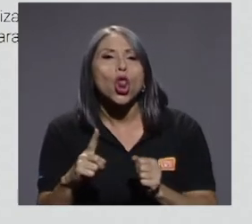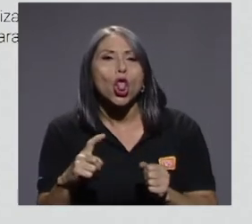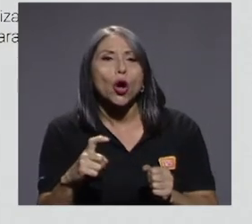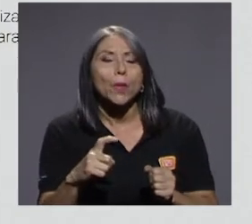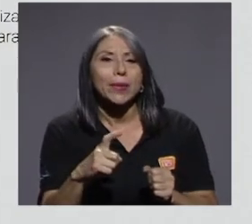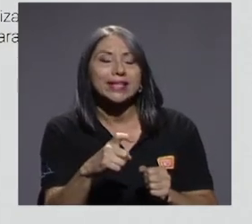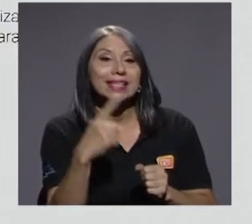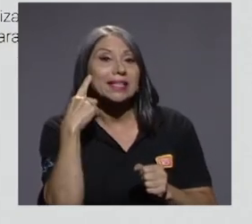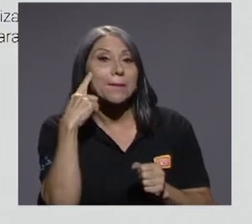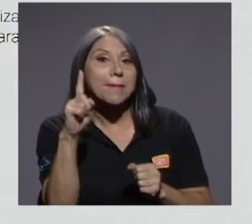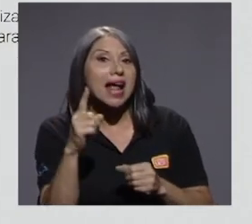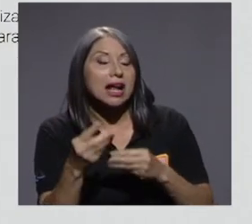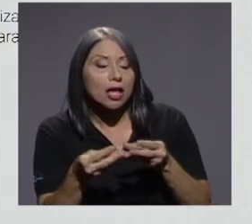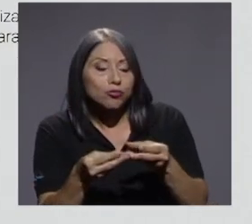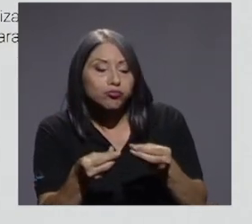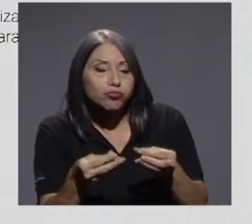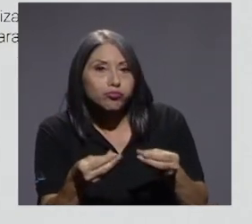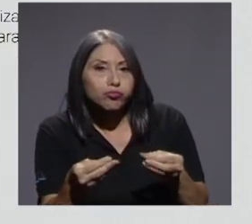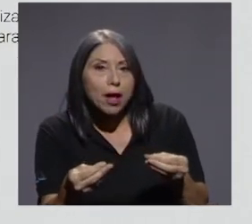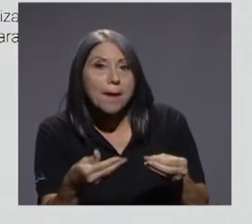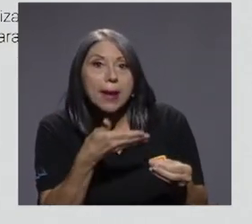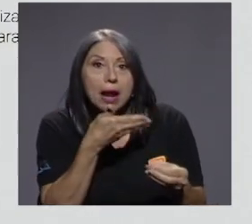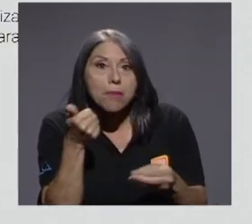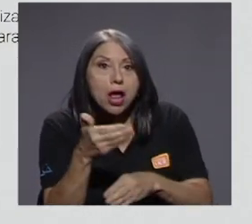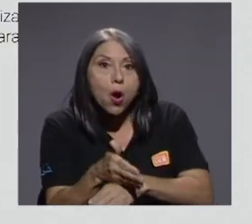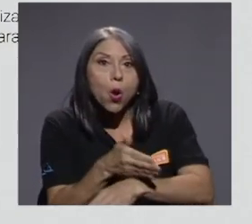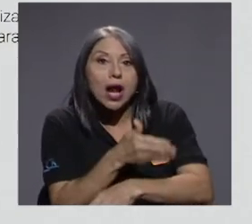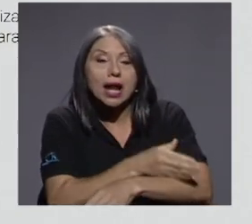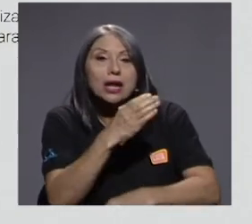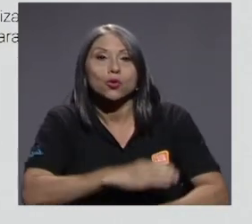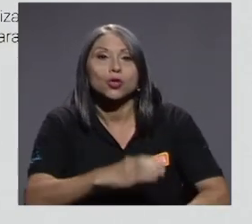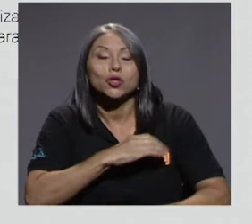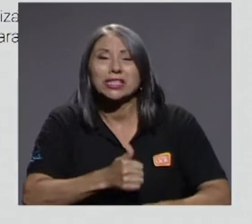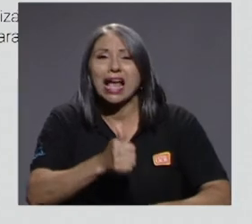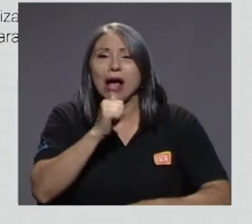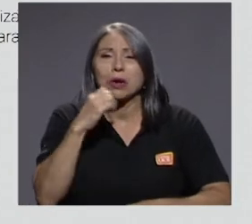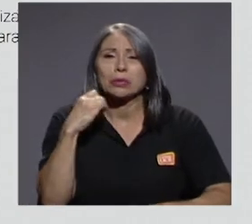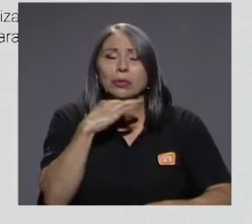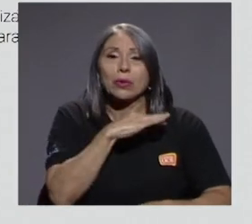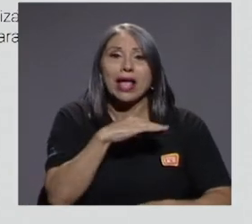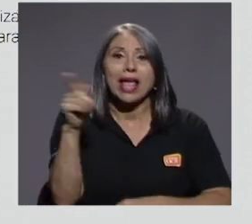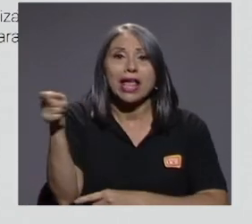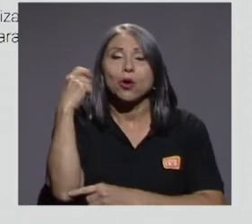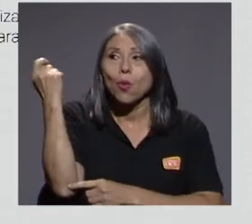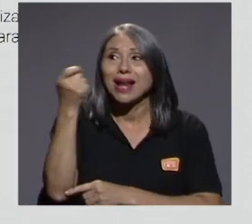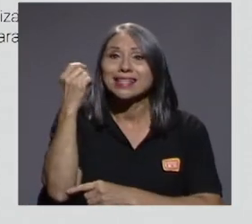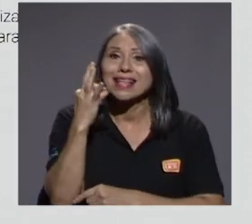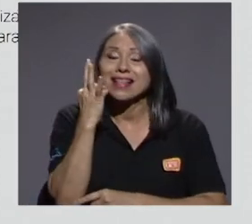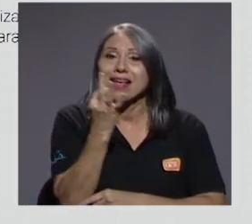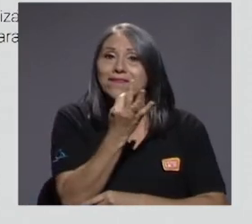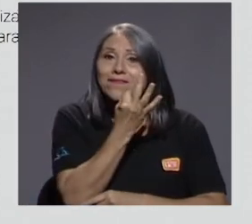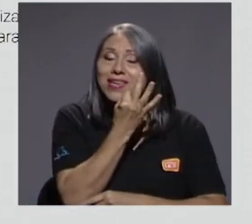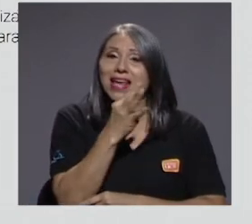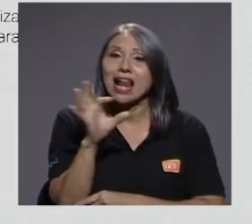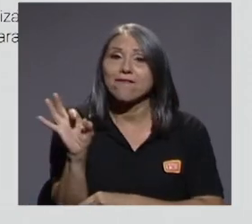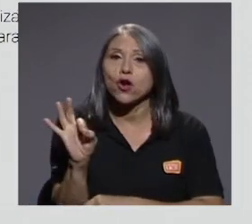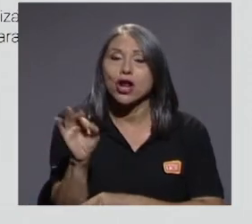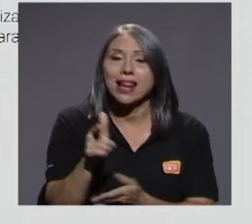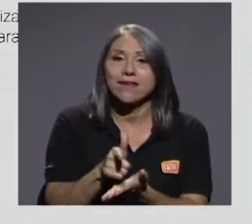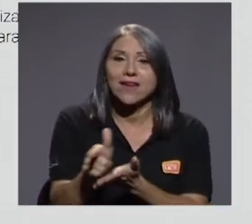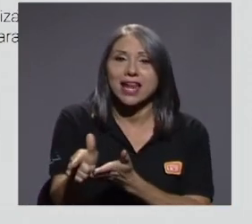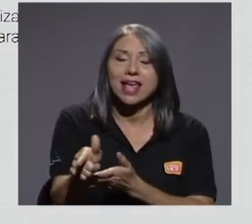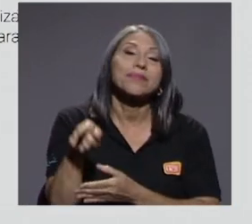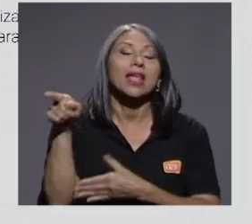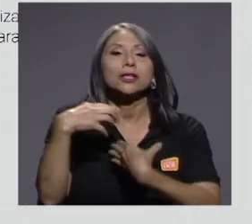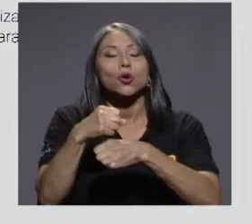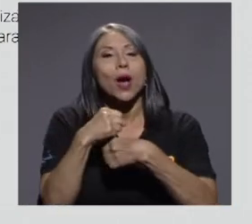mejorar las condiciones de las aguas negras. Esto lo están haciendo en Guanacaste, en la finca La Flor, en Liberia. Esto lo hacen con